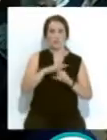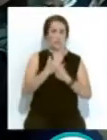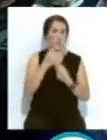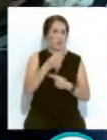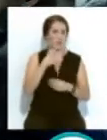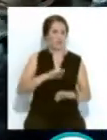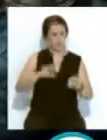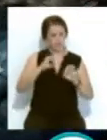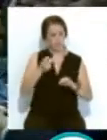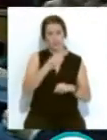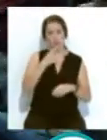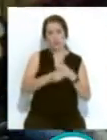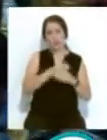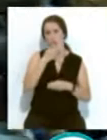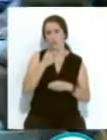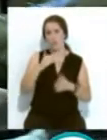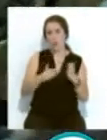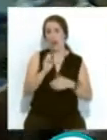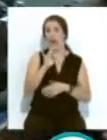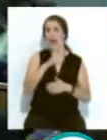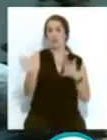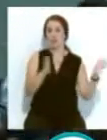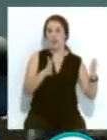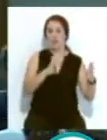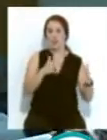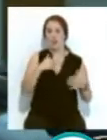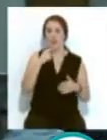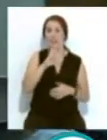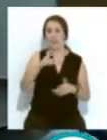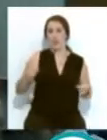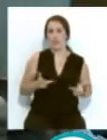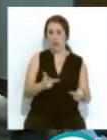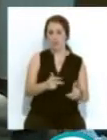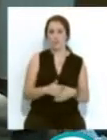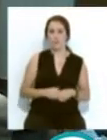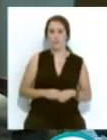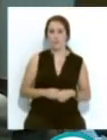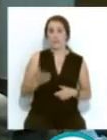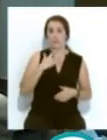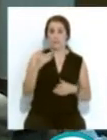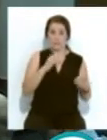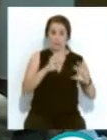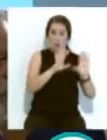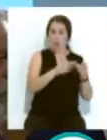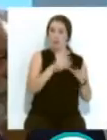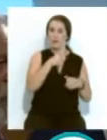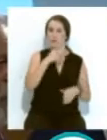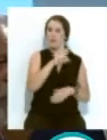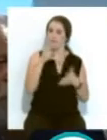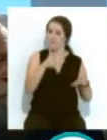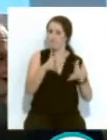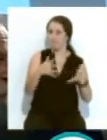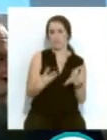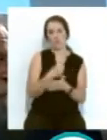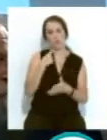de excepcionalidad establecida desde el 14 de marzo... ...con el estado de alarma. Desde el órgano colegial se recomienda